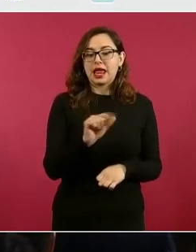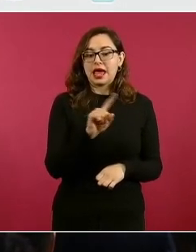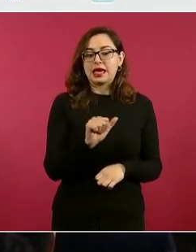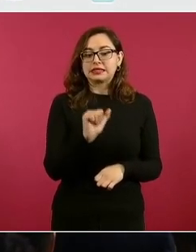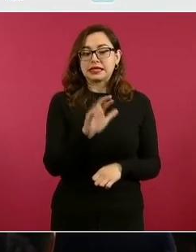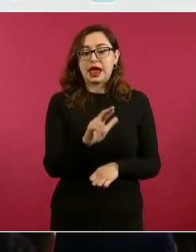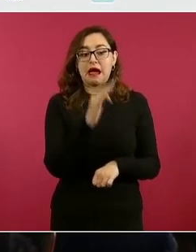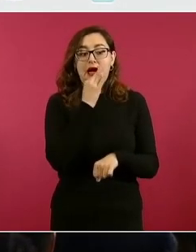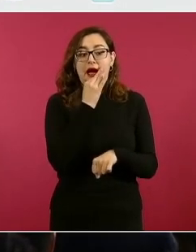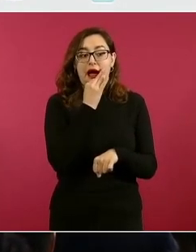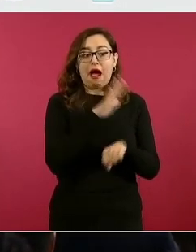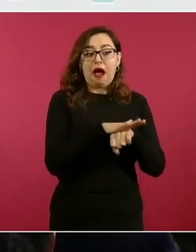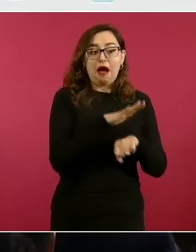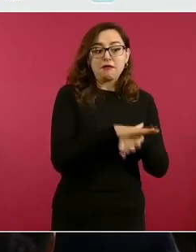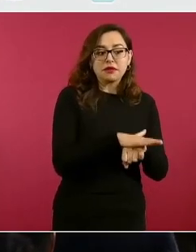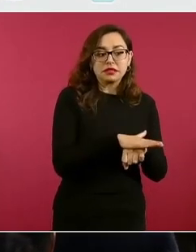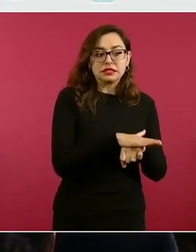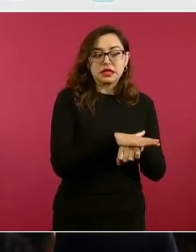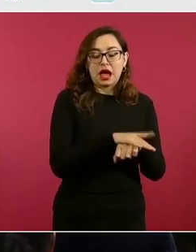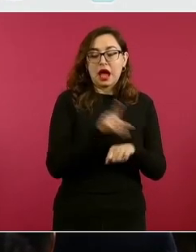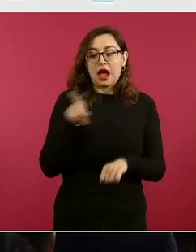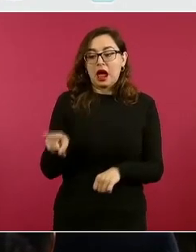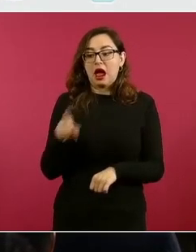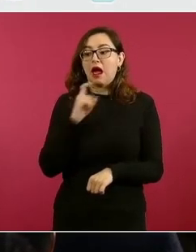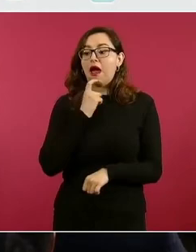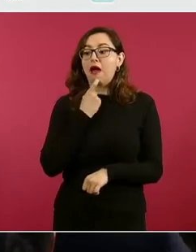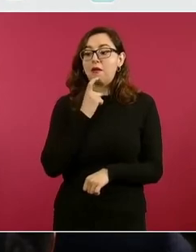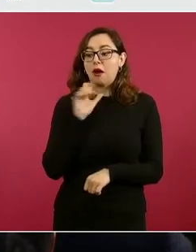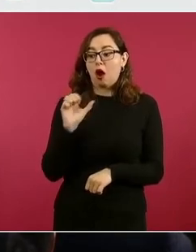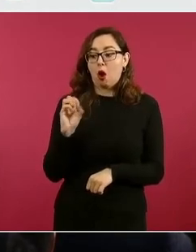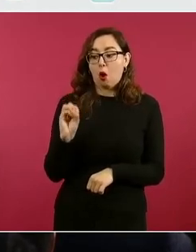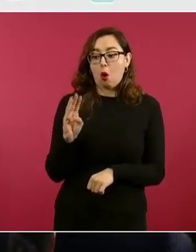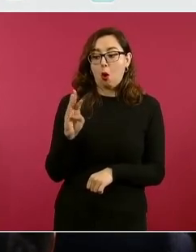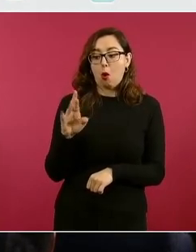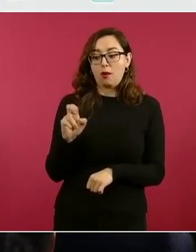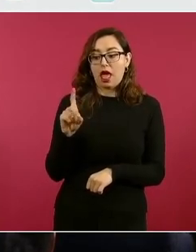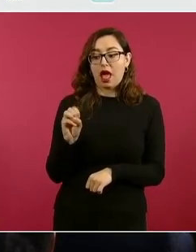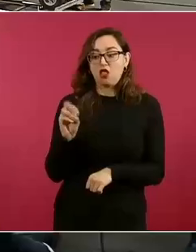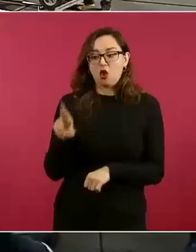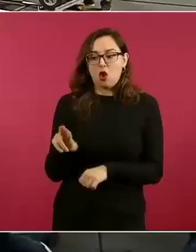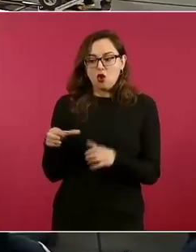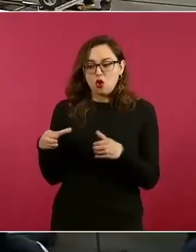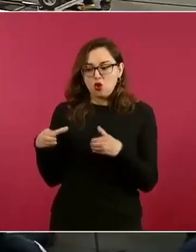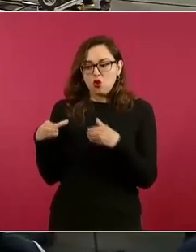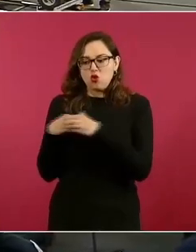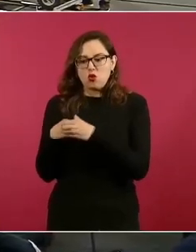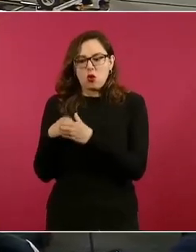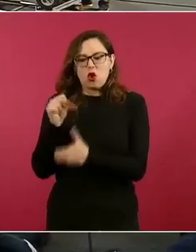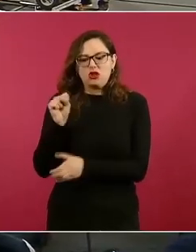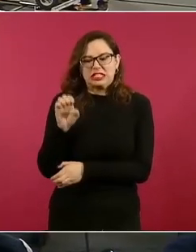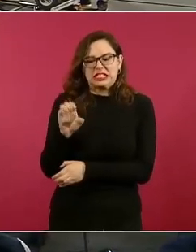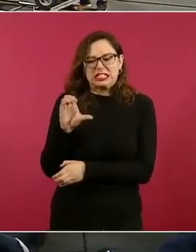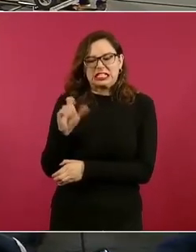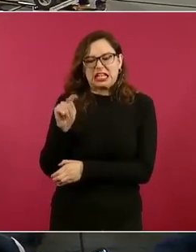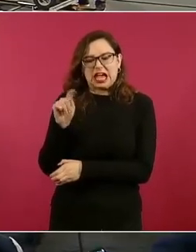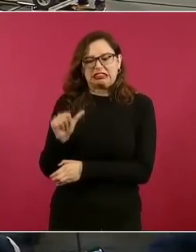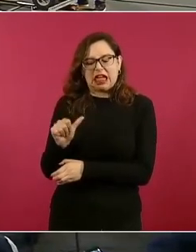la secta obradorista, secta obradorista,